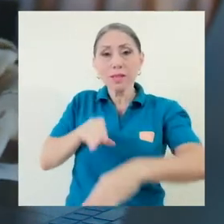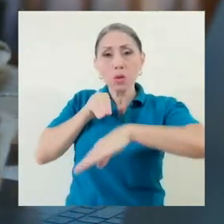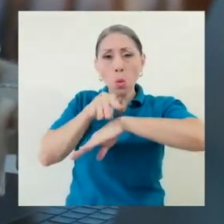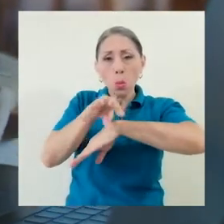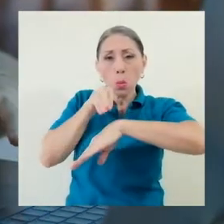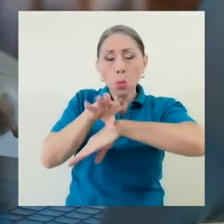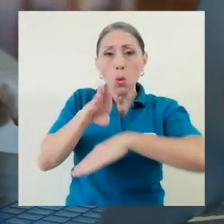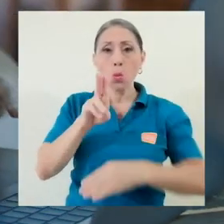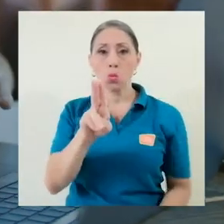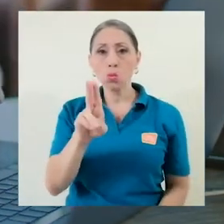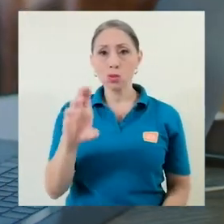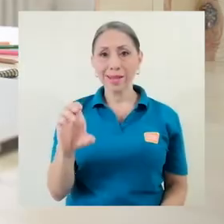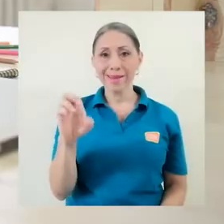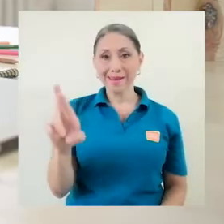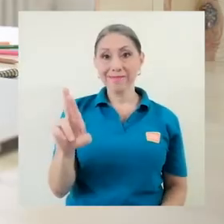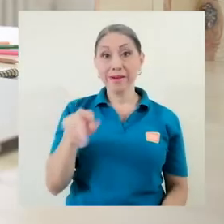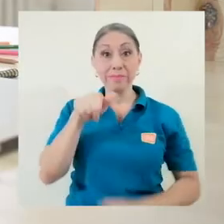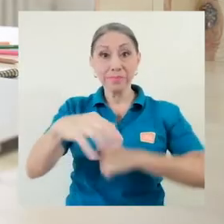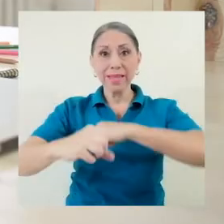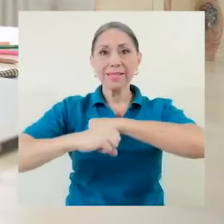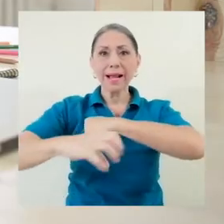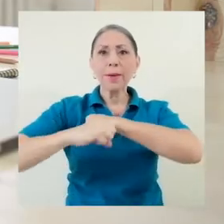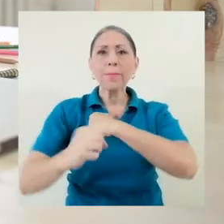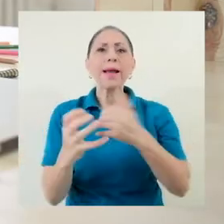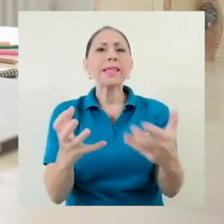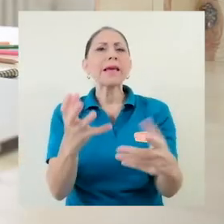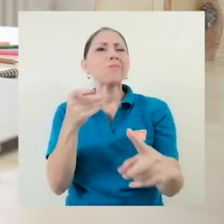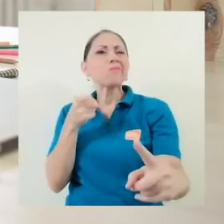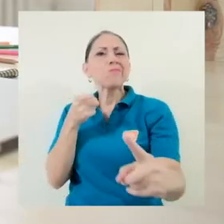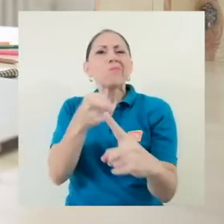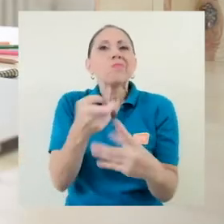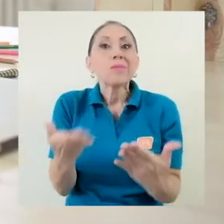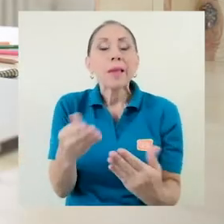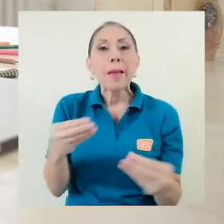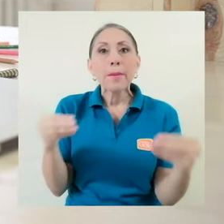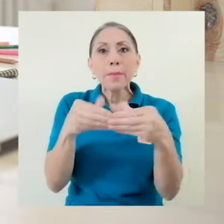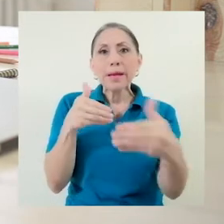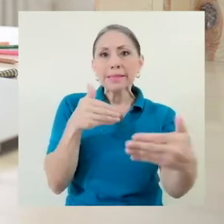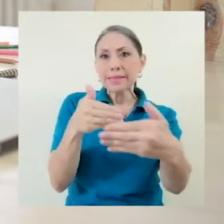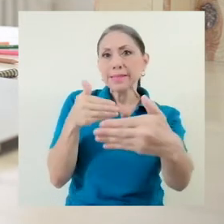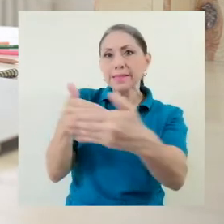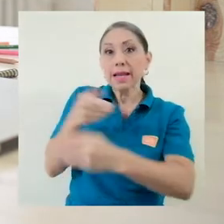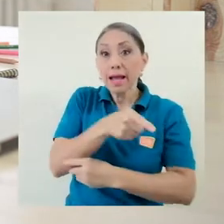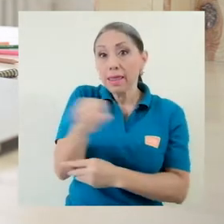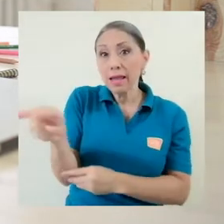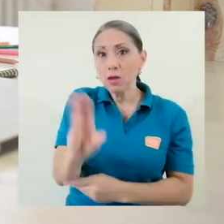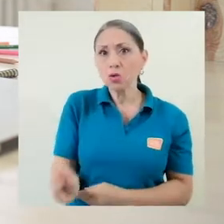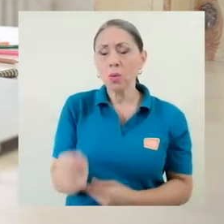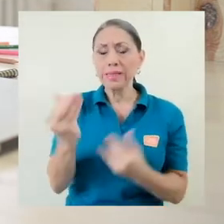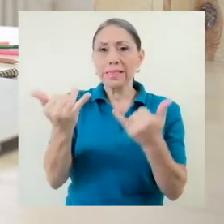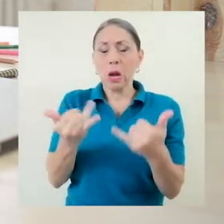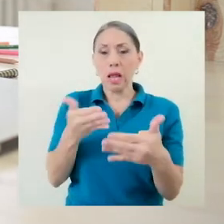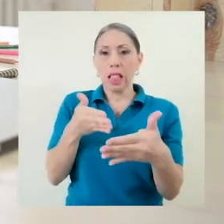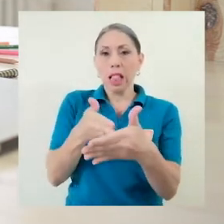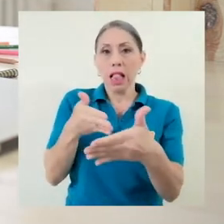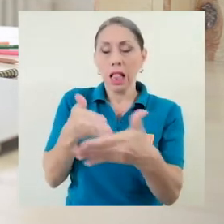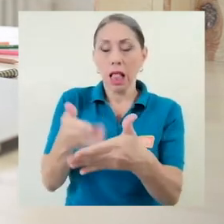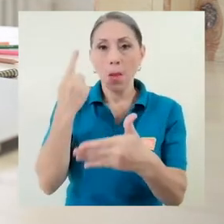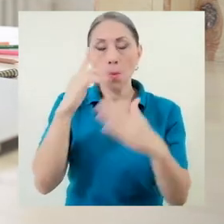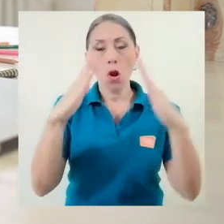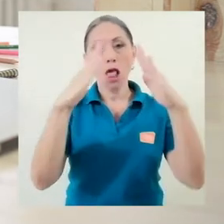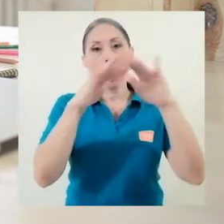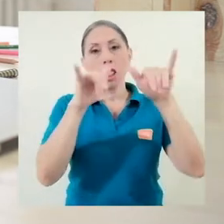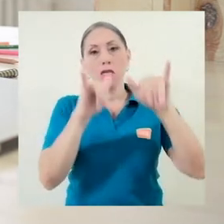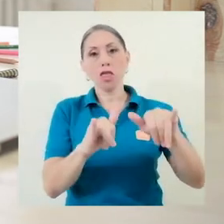Orientación de la UCR. La campaña pretende estar más cerca de aquellos jóvenes que se están viendo afectados por la